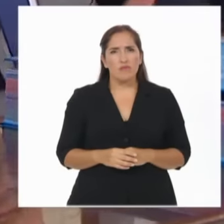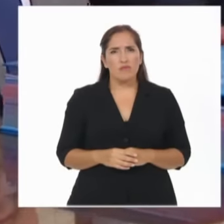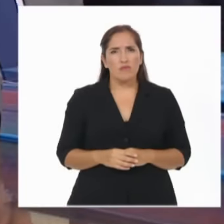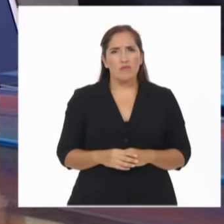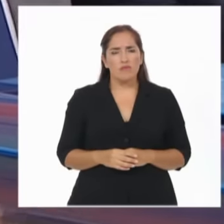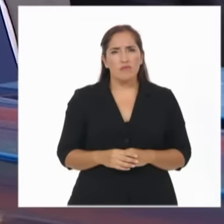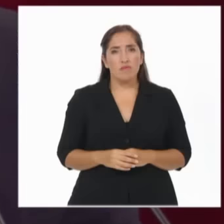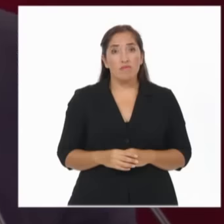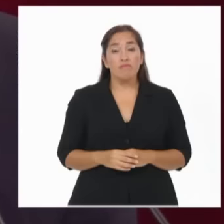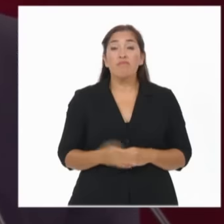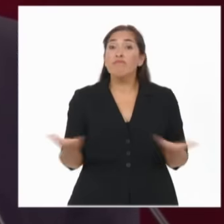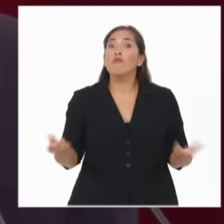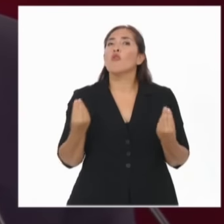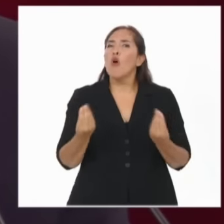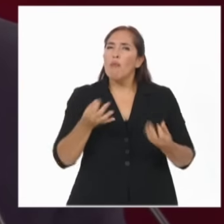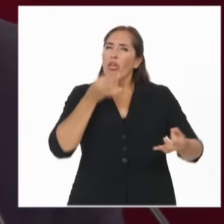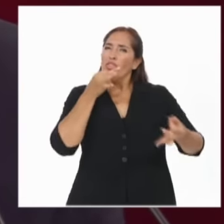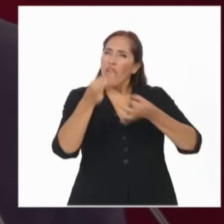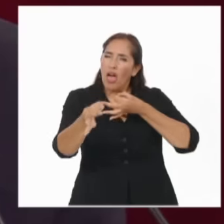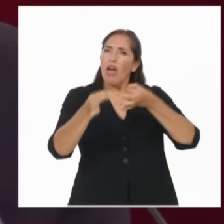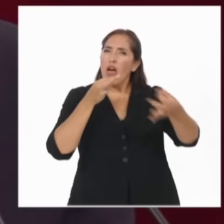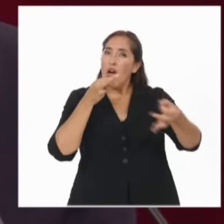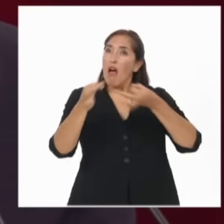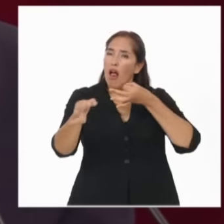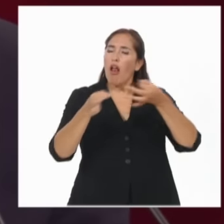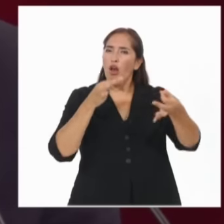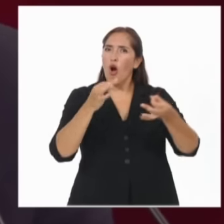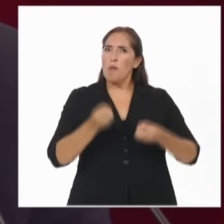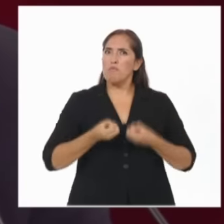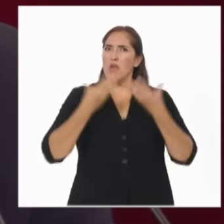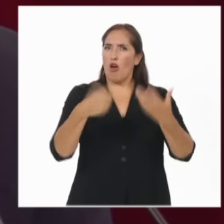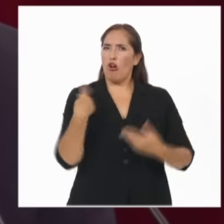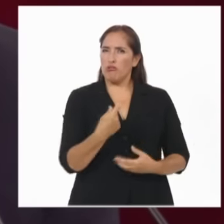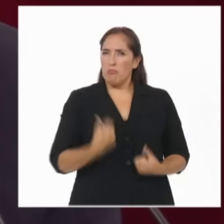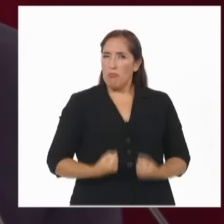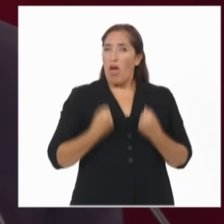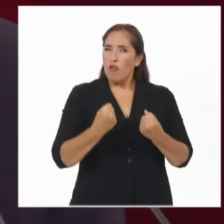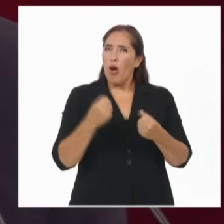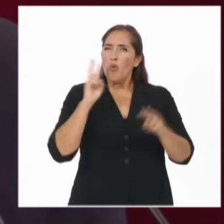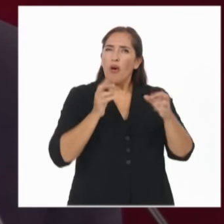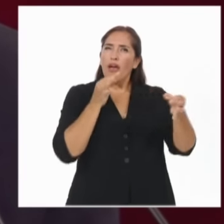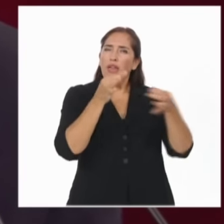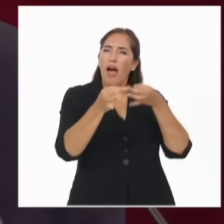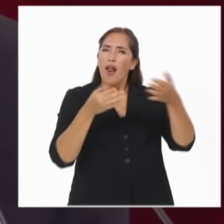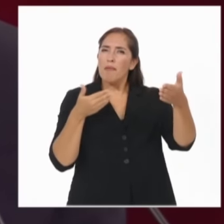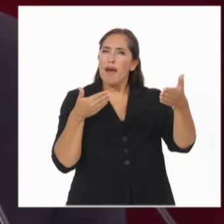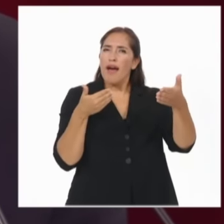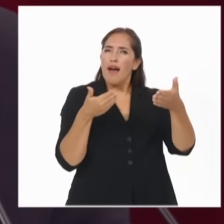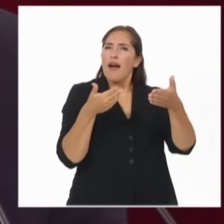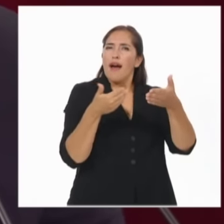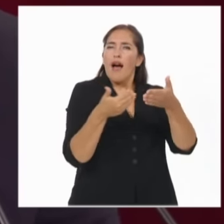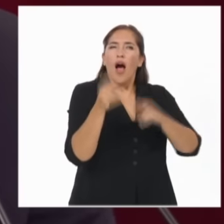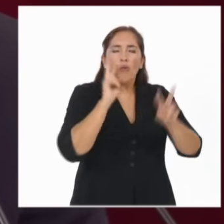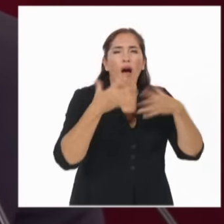El diálogo fortalece nuestra posición y nos permite acercarnos para encontrar una solución